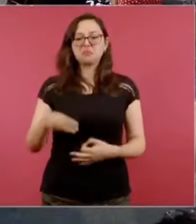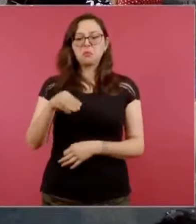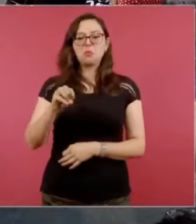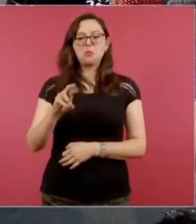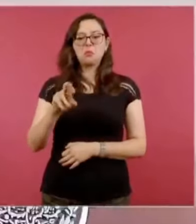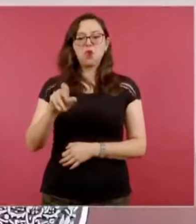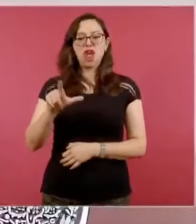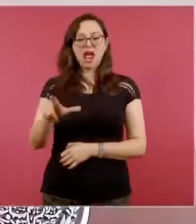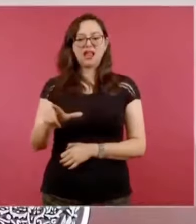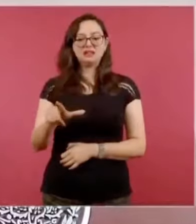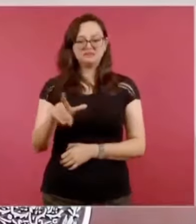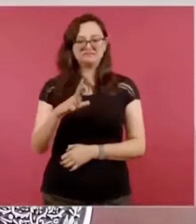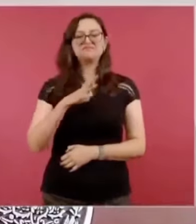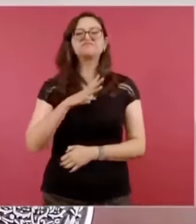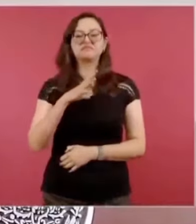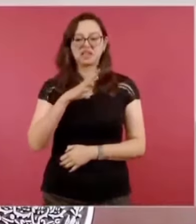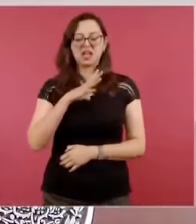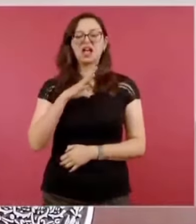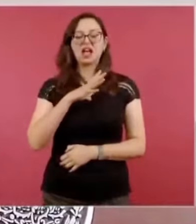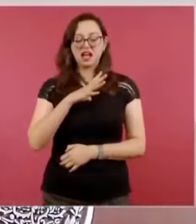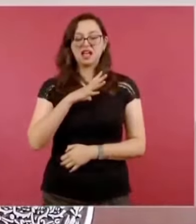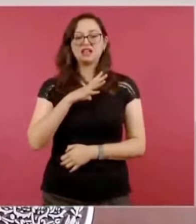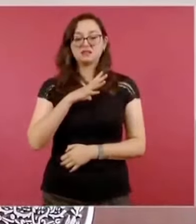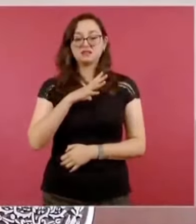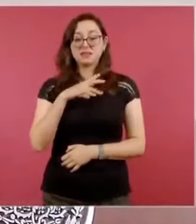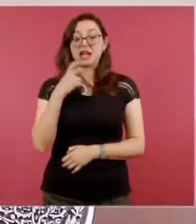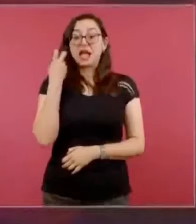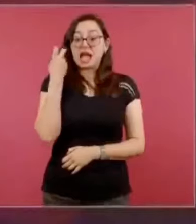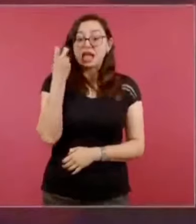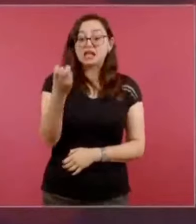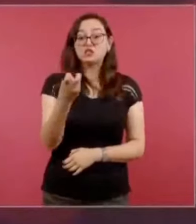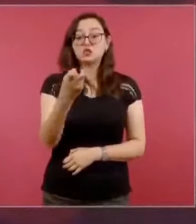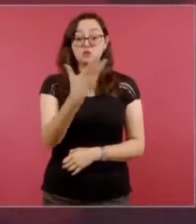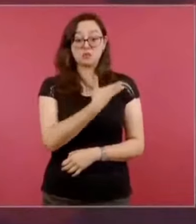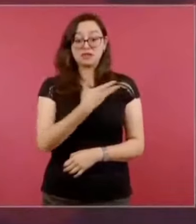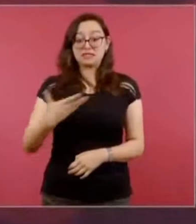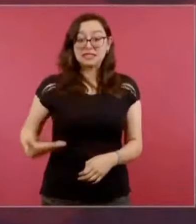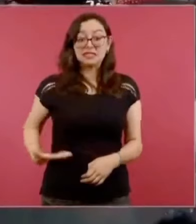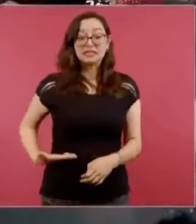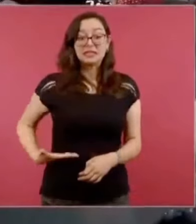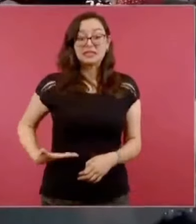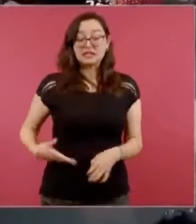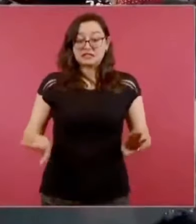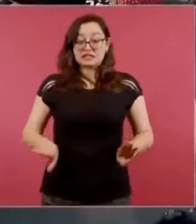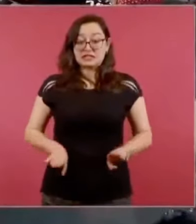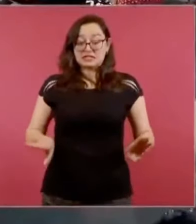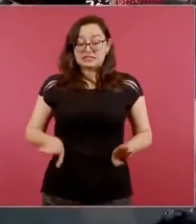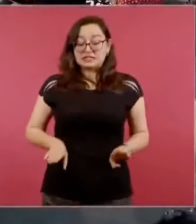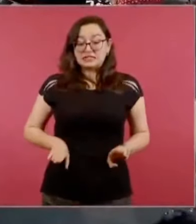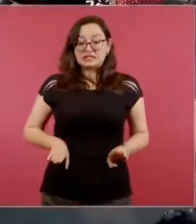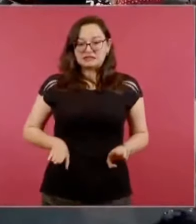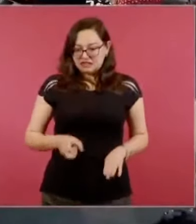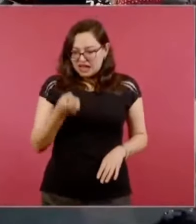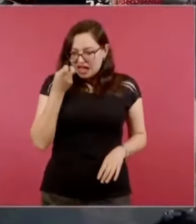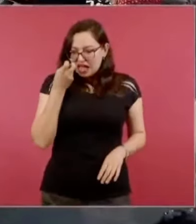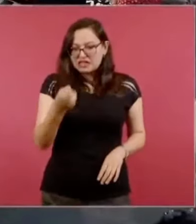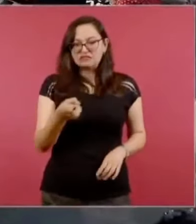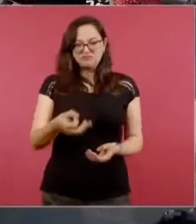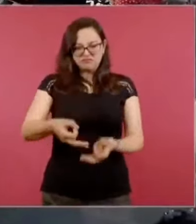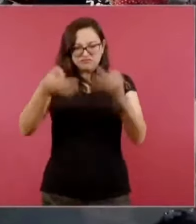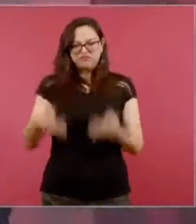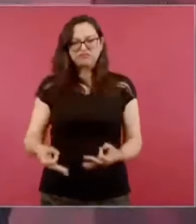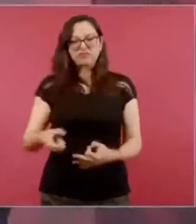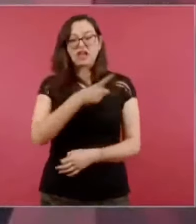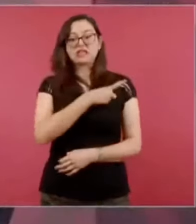moral para que ninguna persona, ni mexicanos, ni